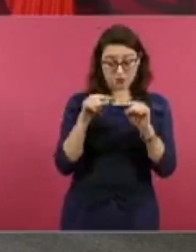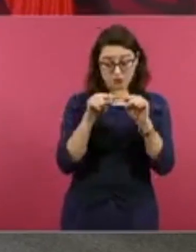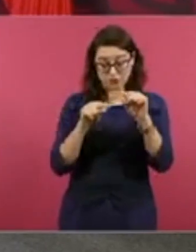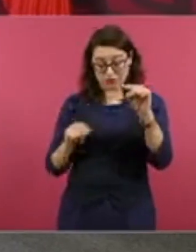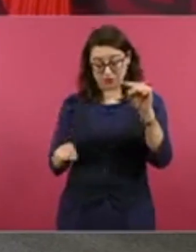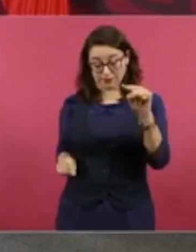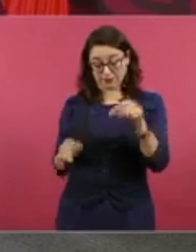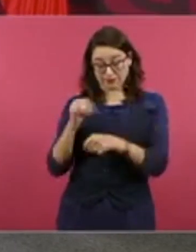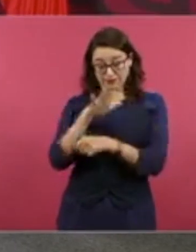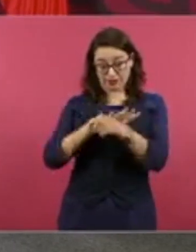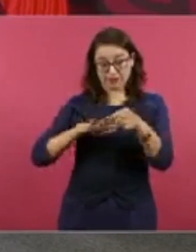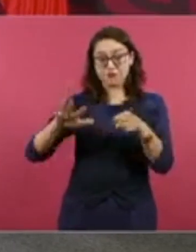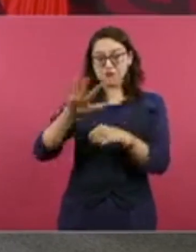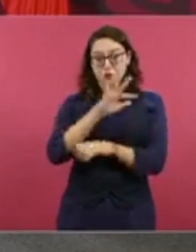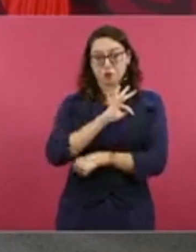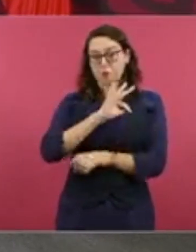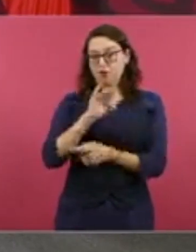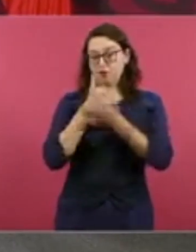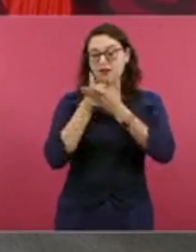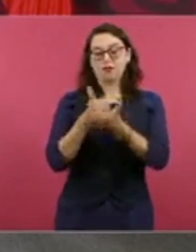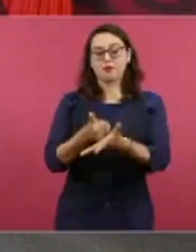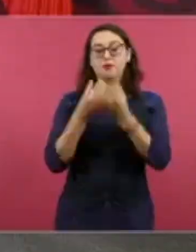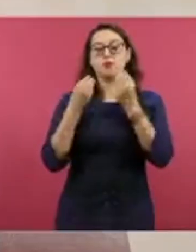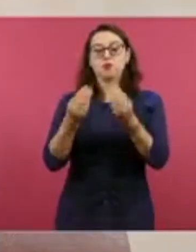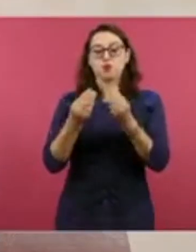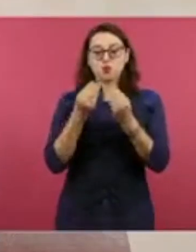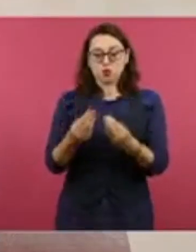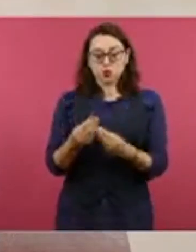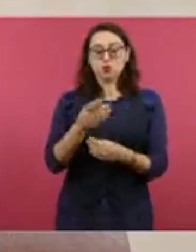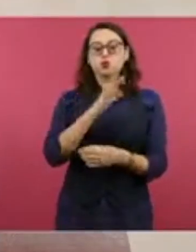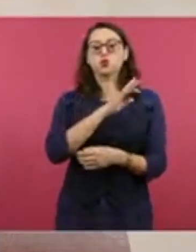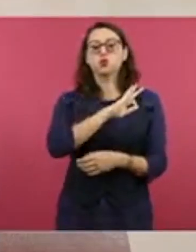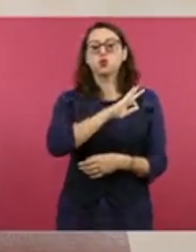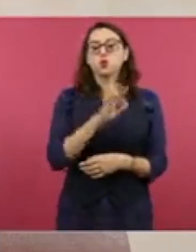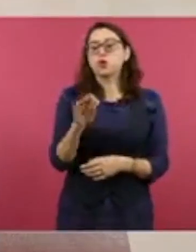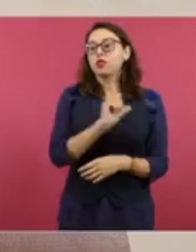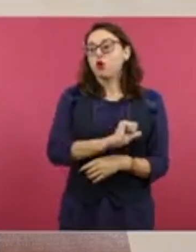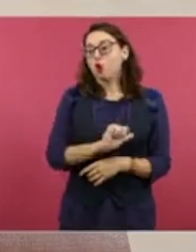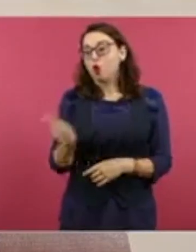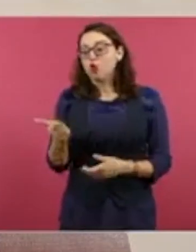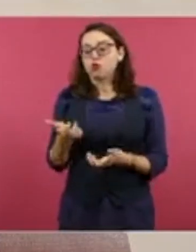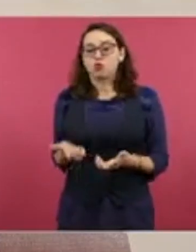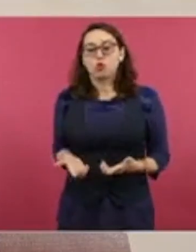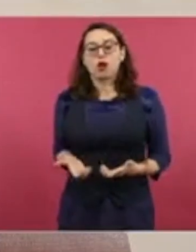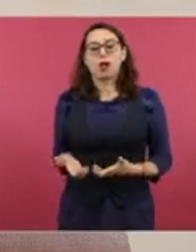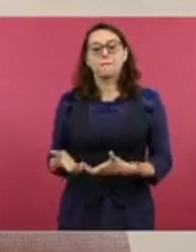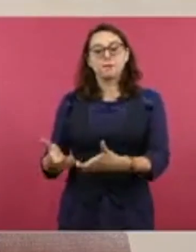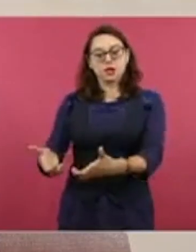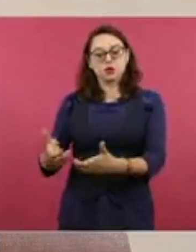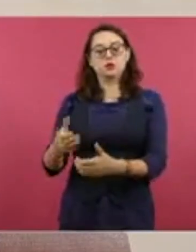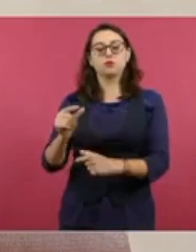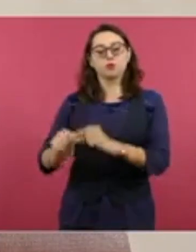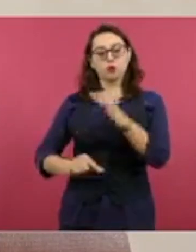Es un proyecto que va a desarrollarse con el tiempo.